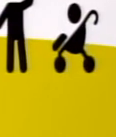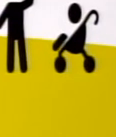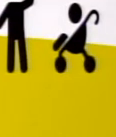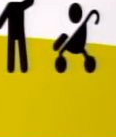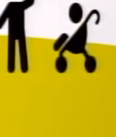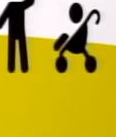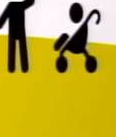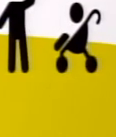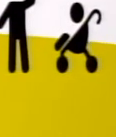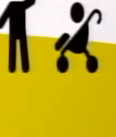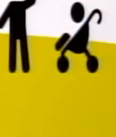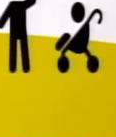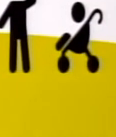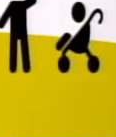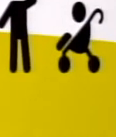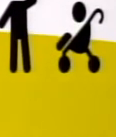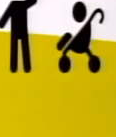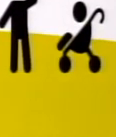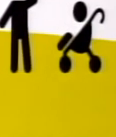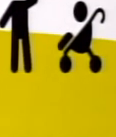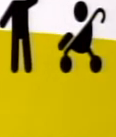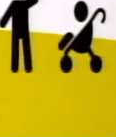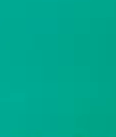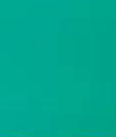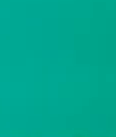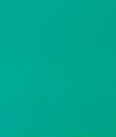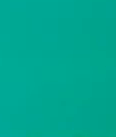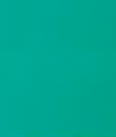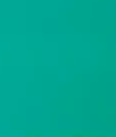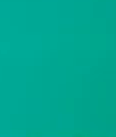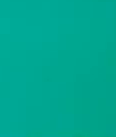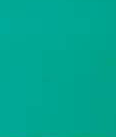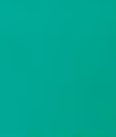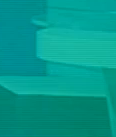solidaridad con tus seres queridos y con la población en general.